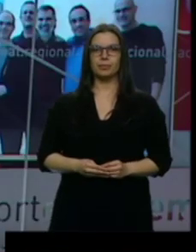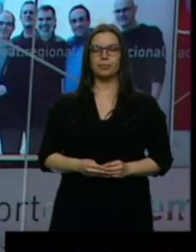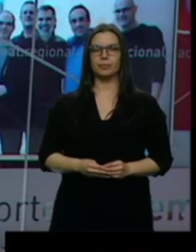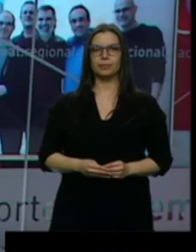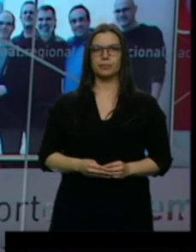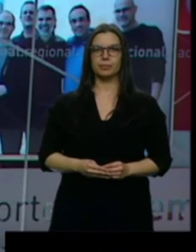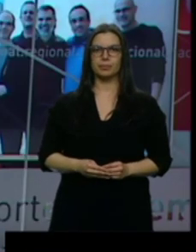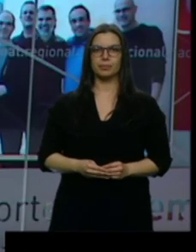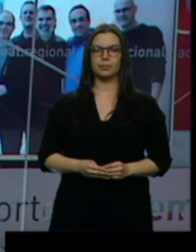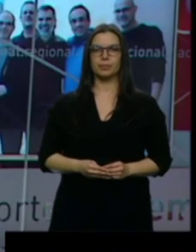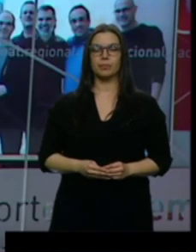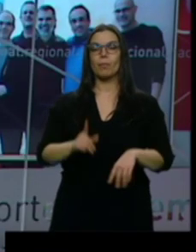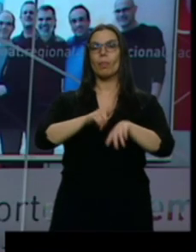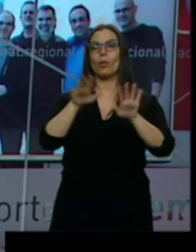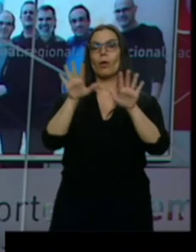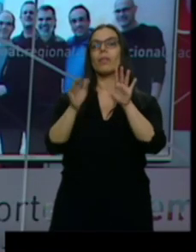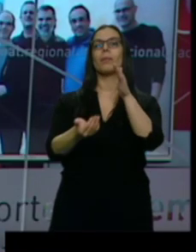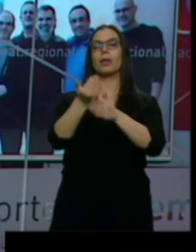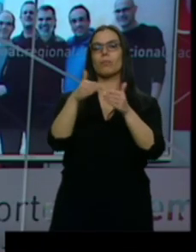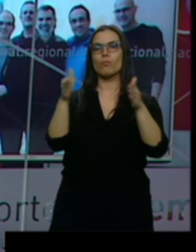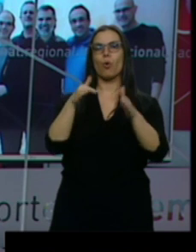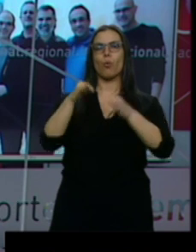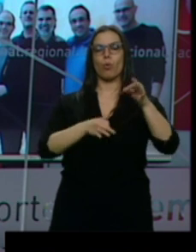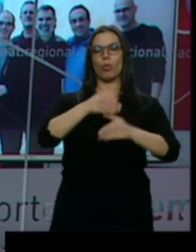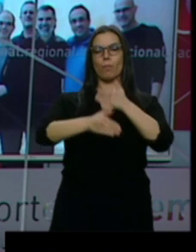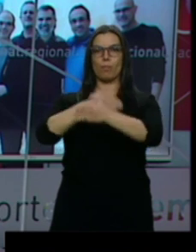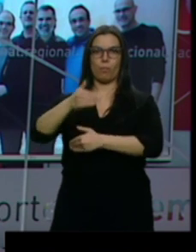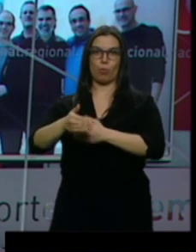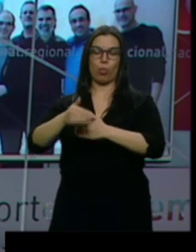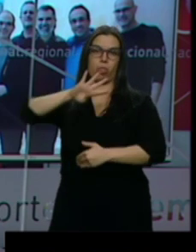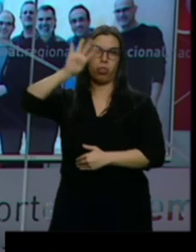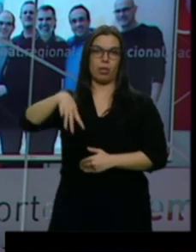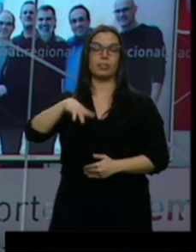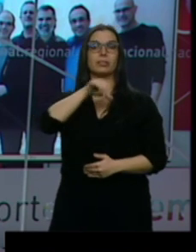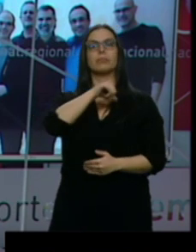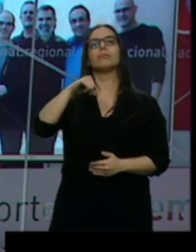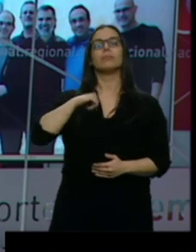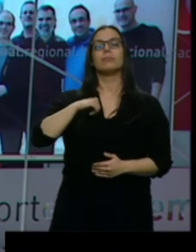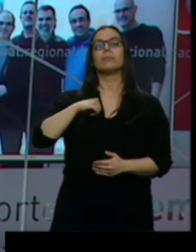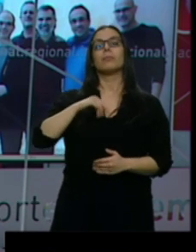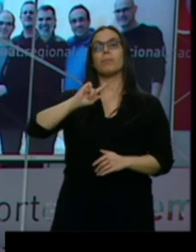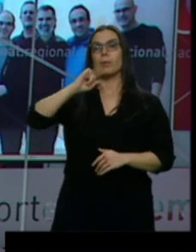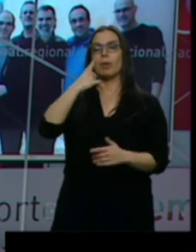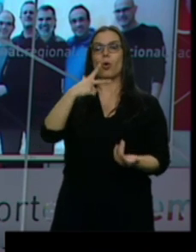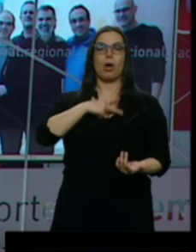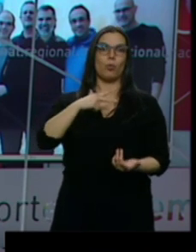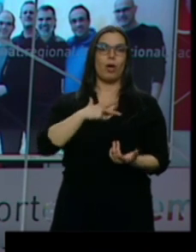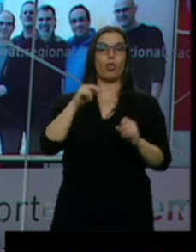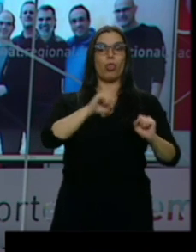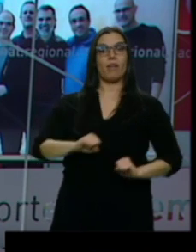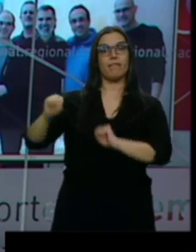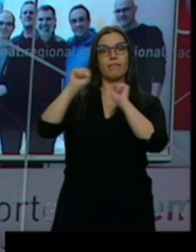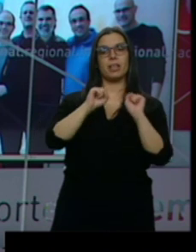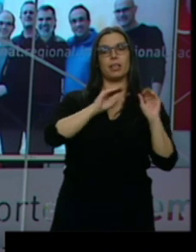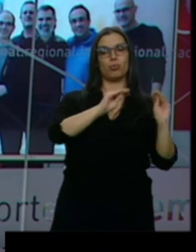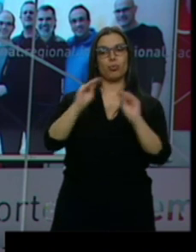A las 10 de la mañana arranca el juicio del procés. En el Tribunal Supremo lo primero serán las peticiones de los abogados de la defensa que reclamarán la